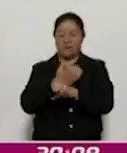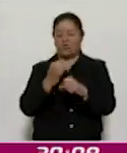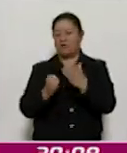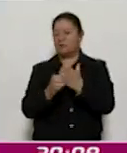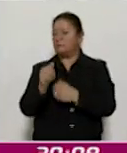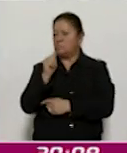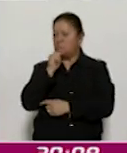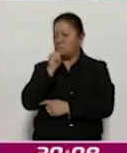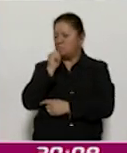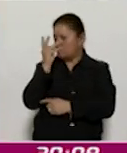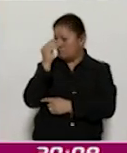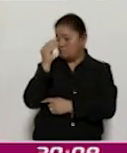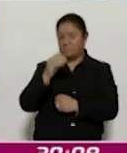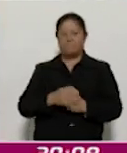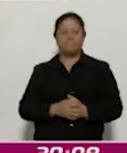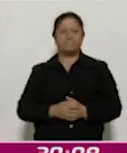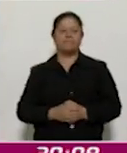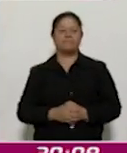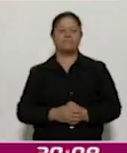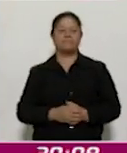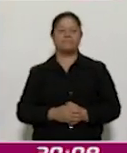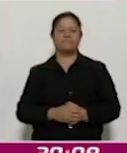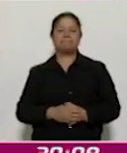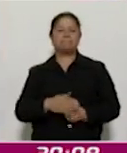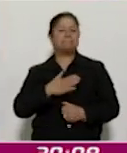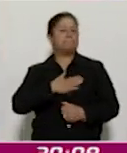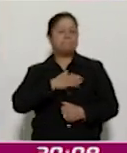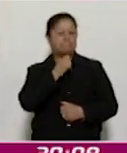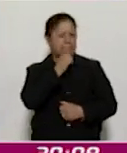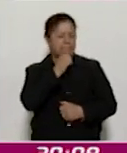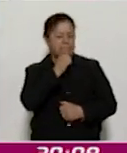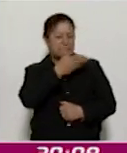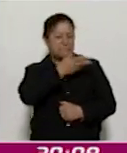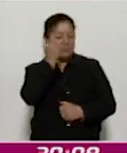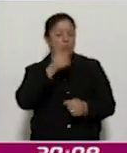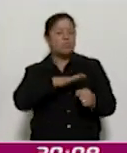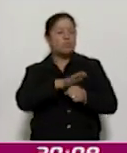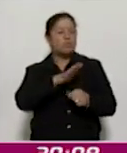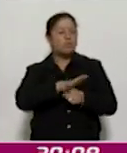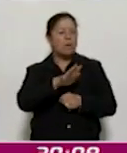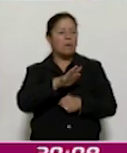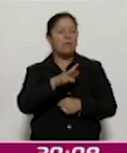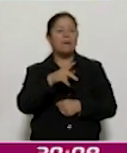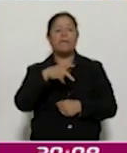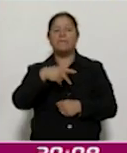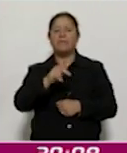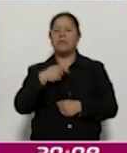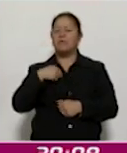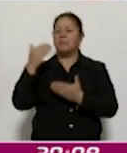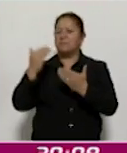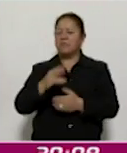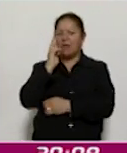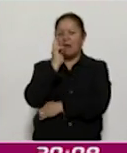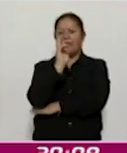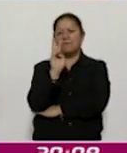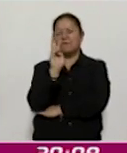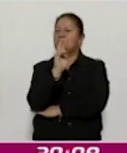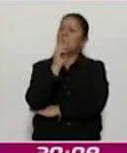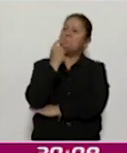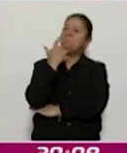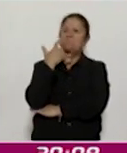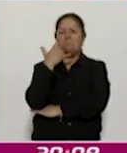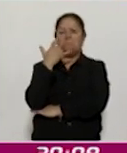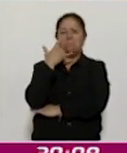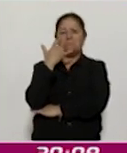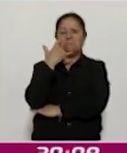exteriormente. Todavía no tengo así como idea para emprender algo, pero vine a darme cuenta así de cómo